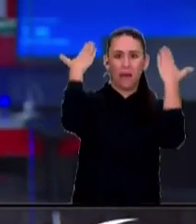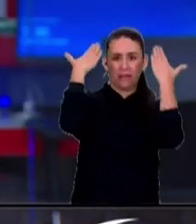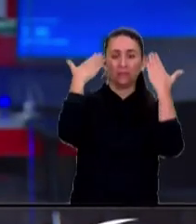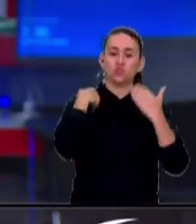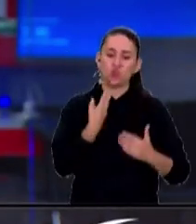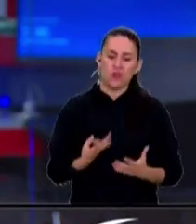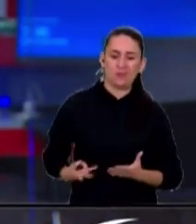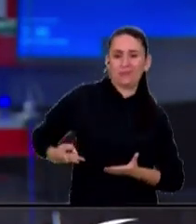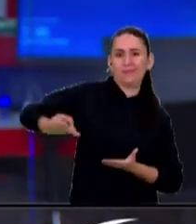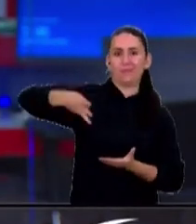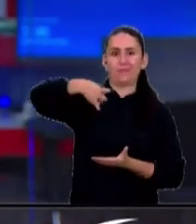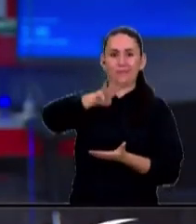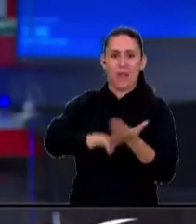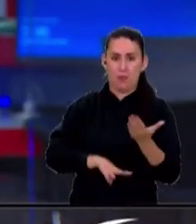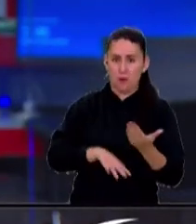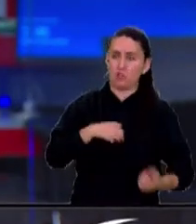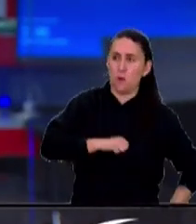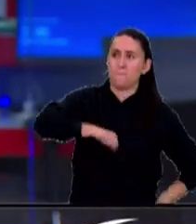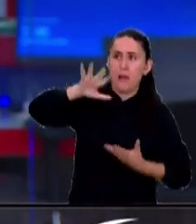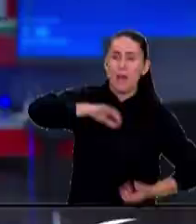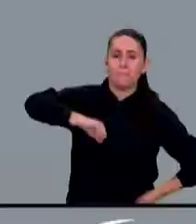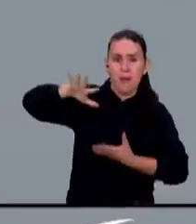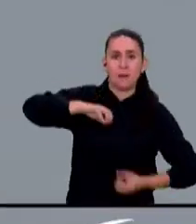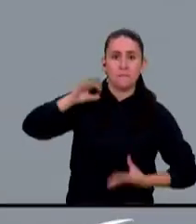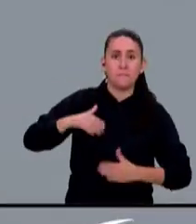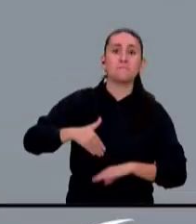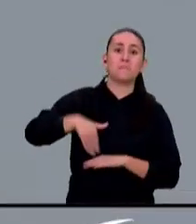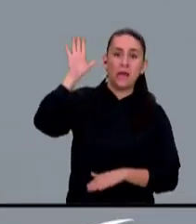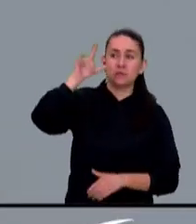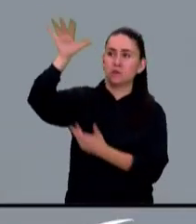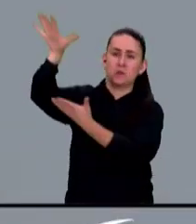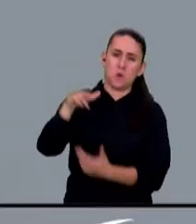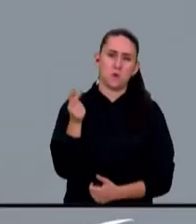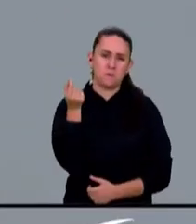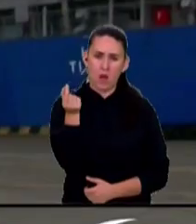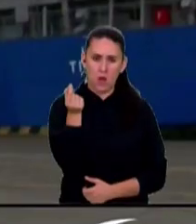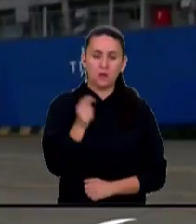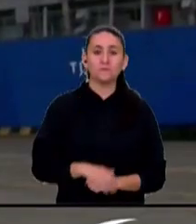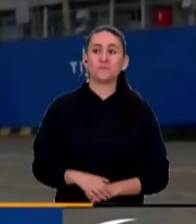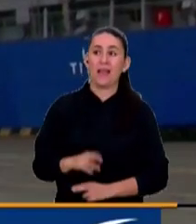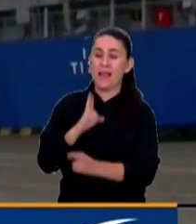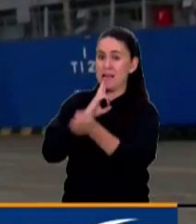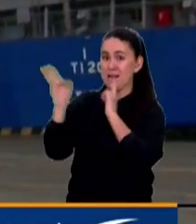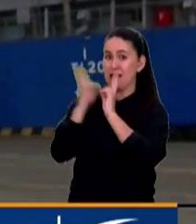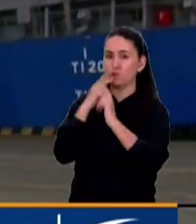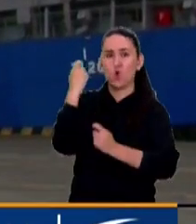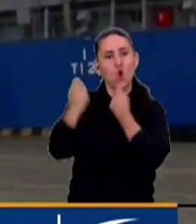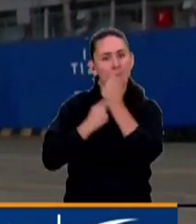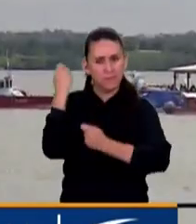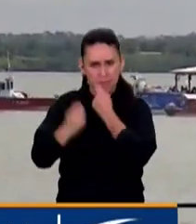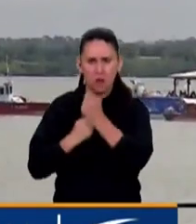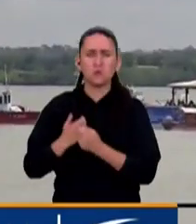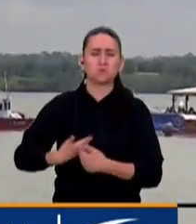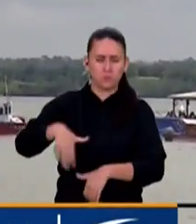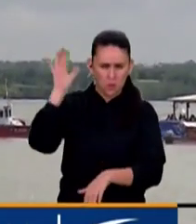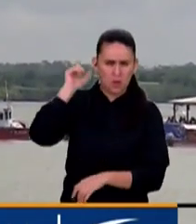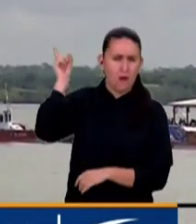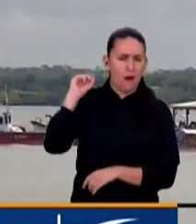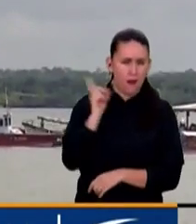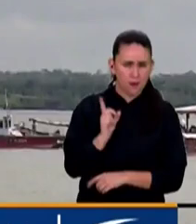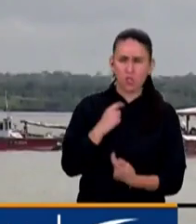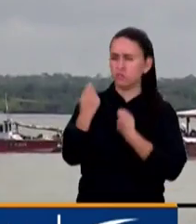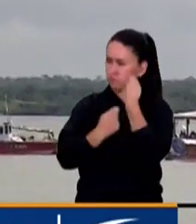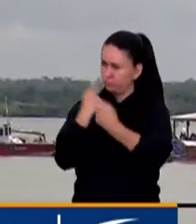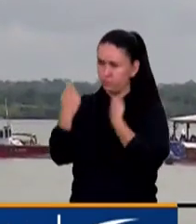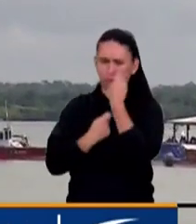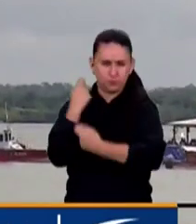veces más de lo que se trae de ese país. Una relación comercial que se ha venido construyendo desde hace varios años